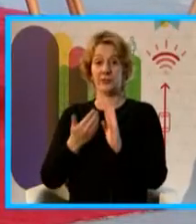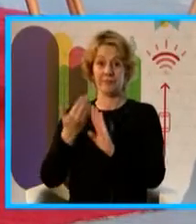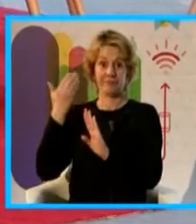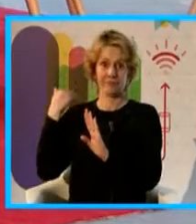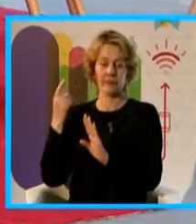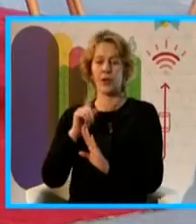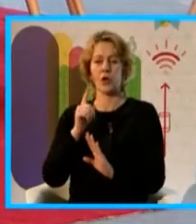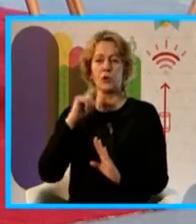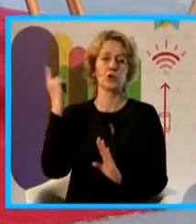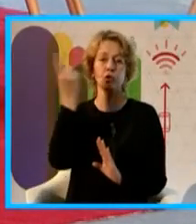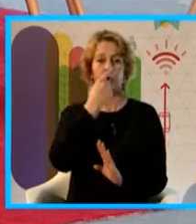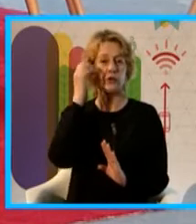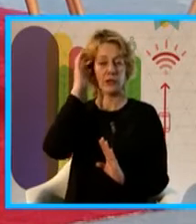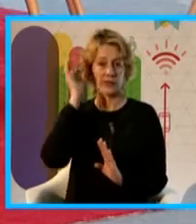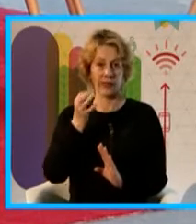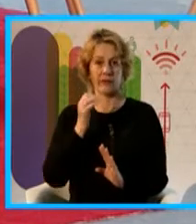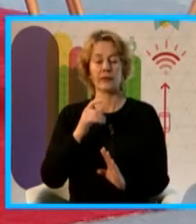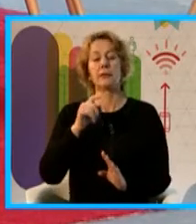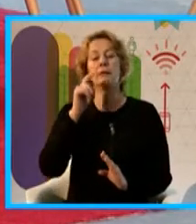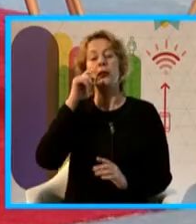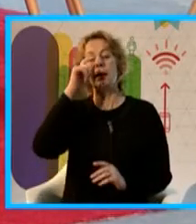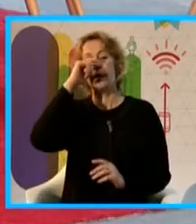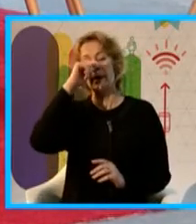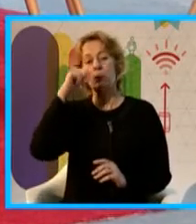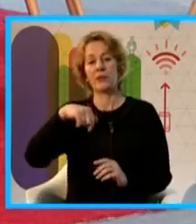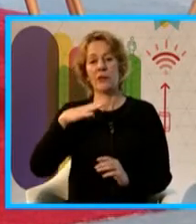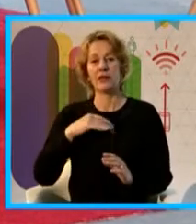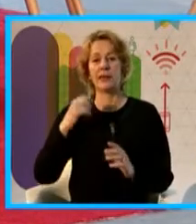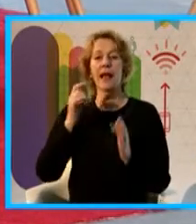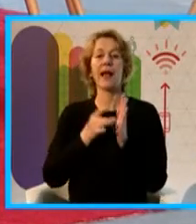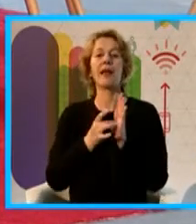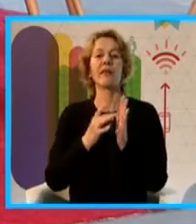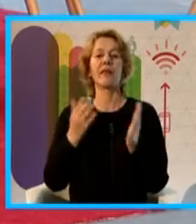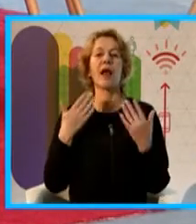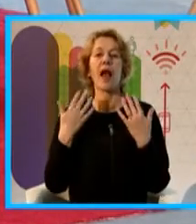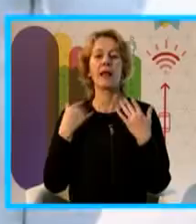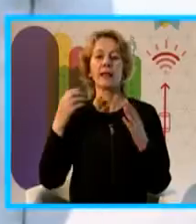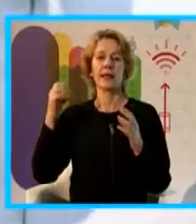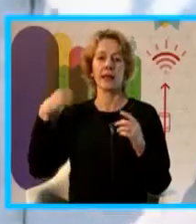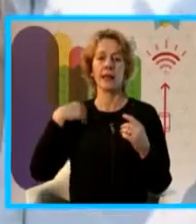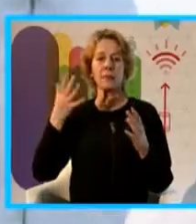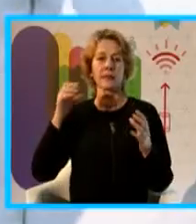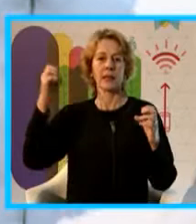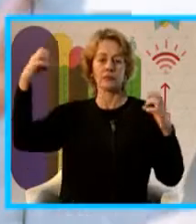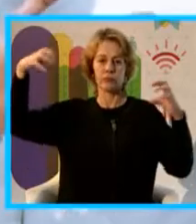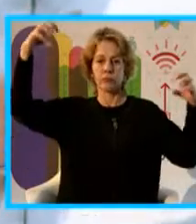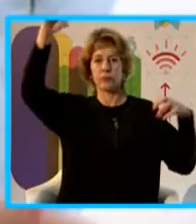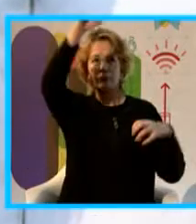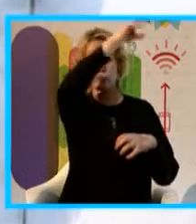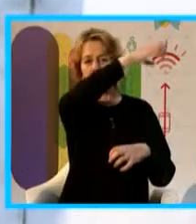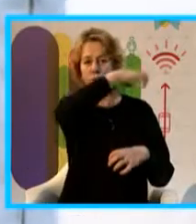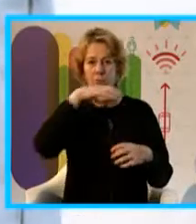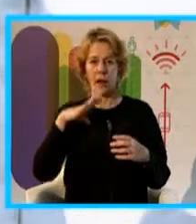el mundo sabe que Montevideo tiene una red de monitoreo de calidad de aire, que si bien empezamos a medir calidad del aire allá por el año 68,